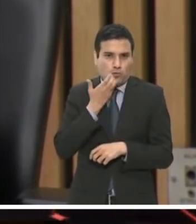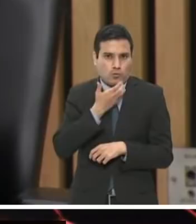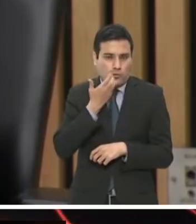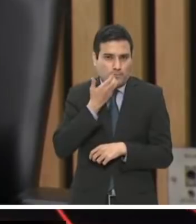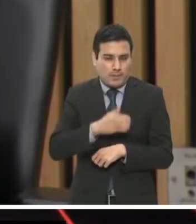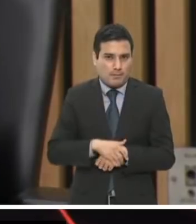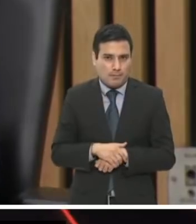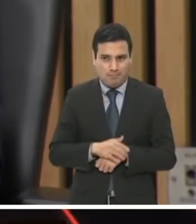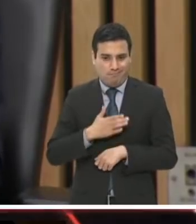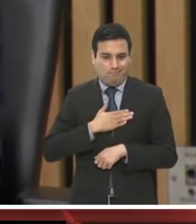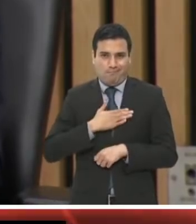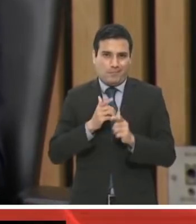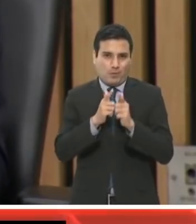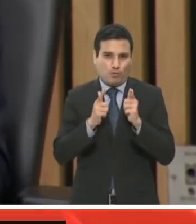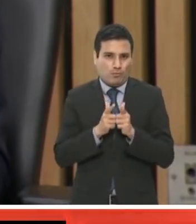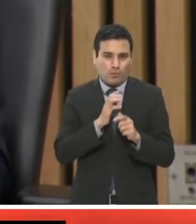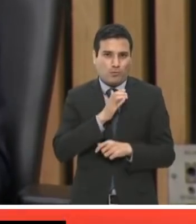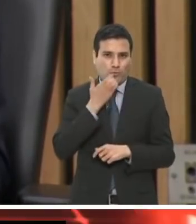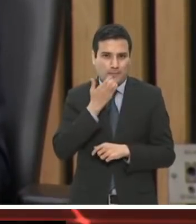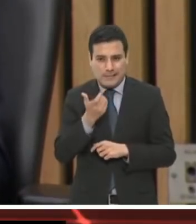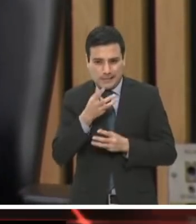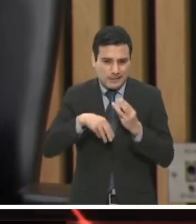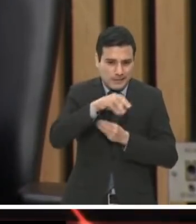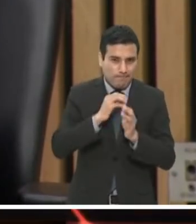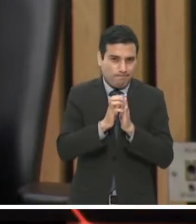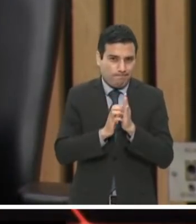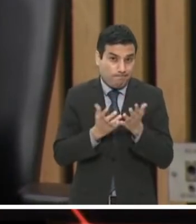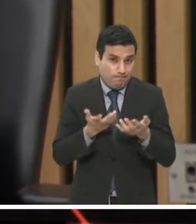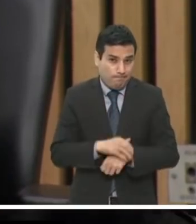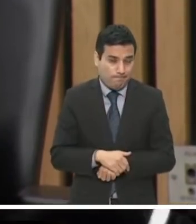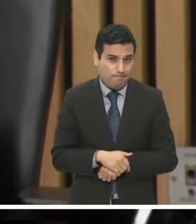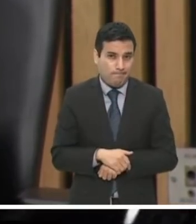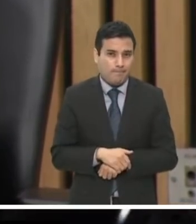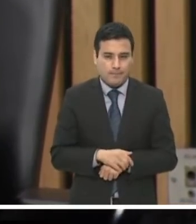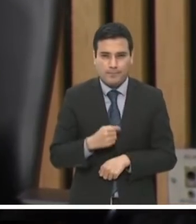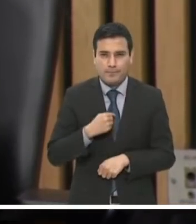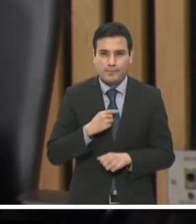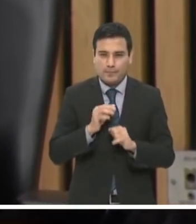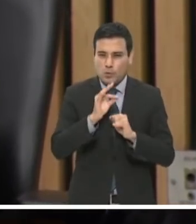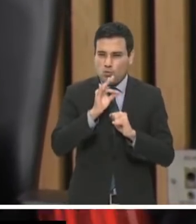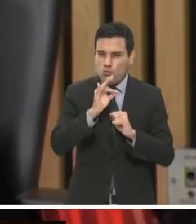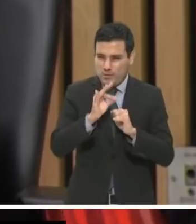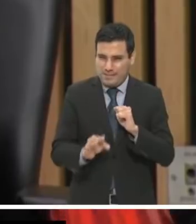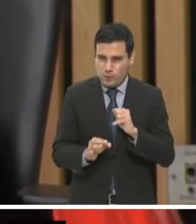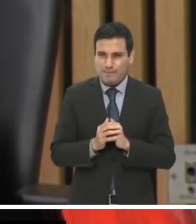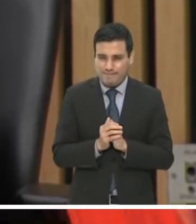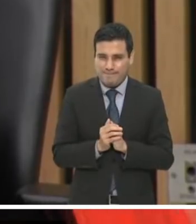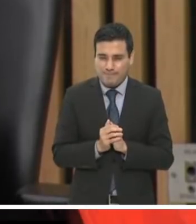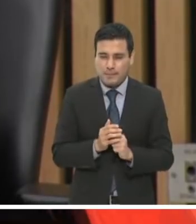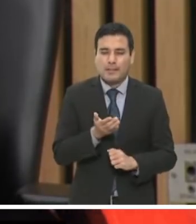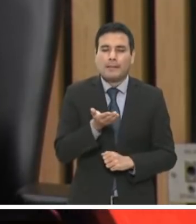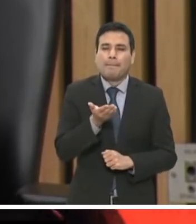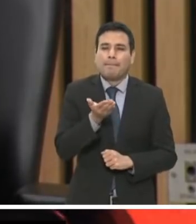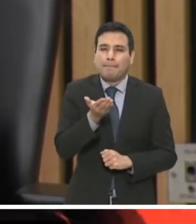instituto político. Yo quiero, por última vez, apelar